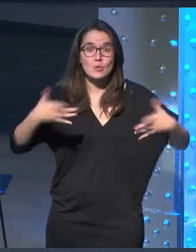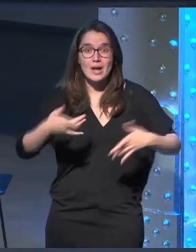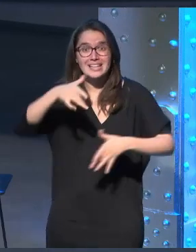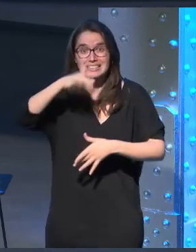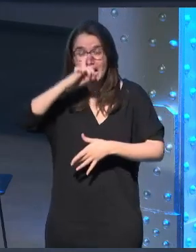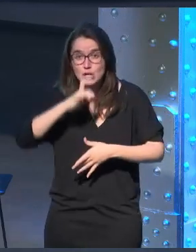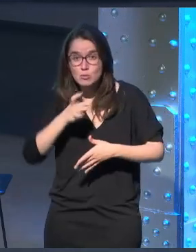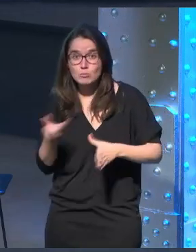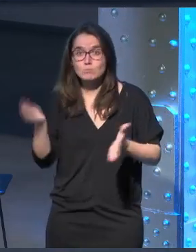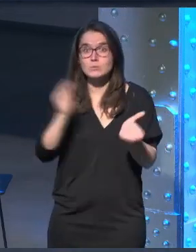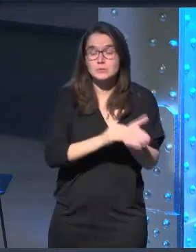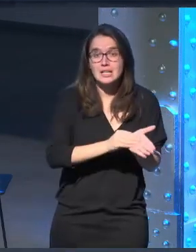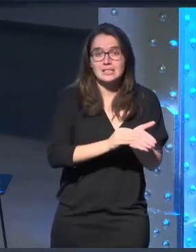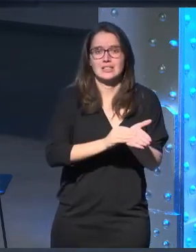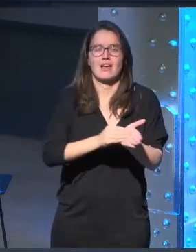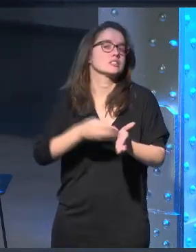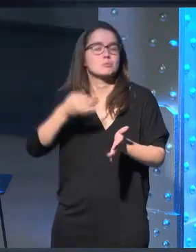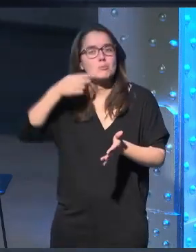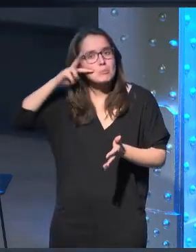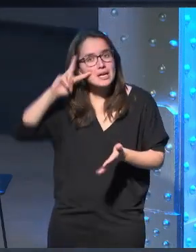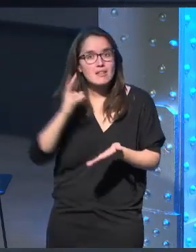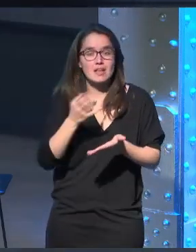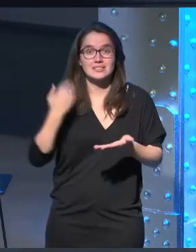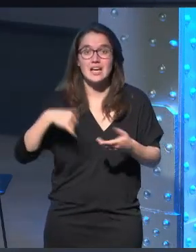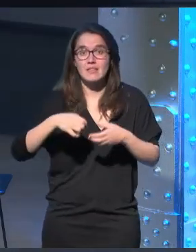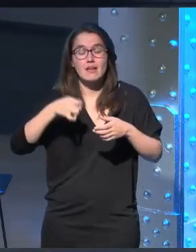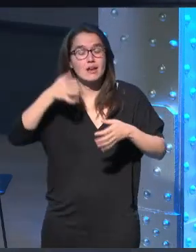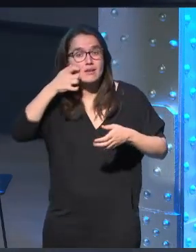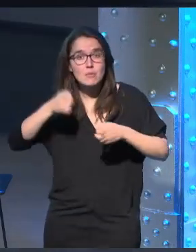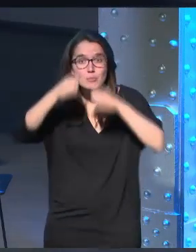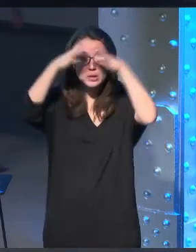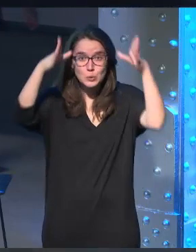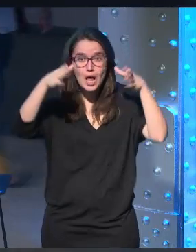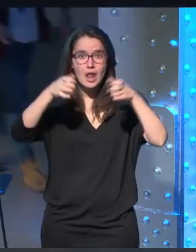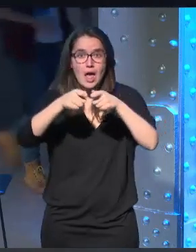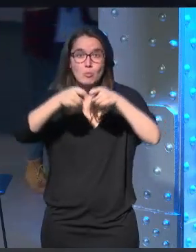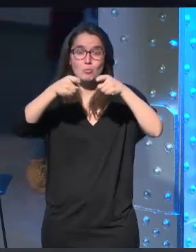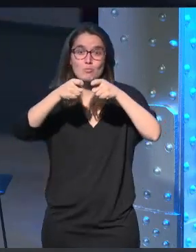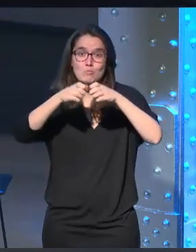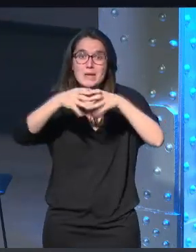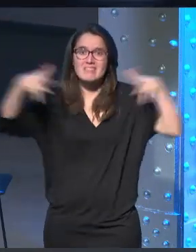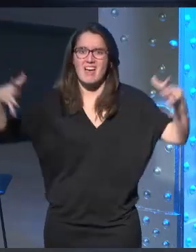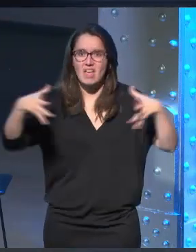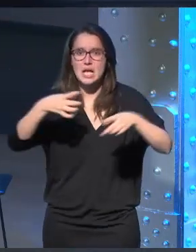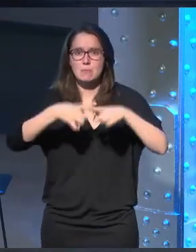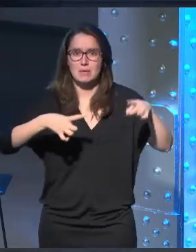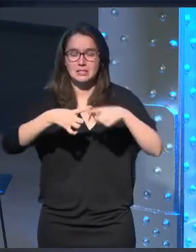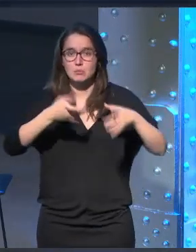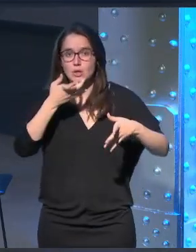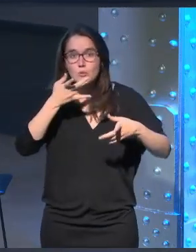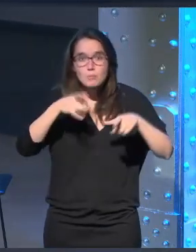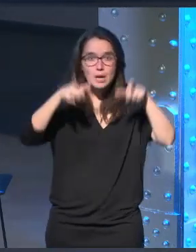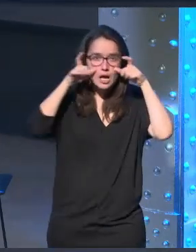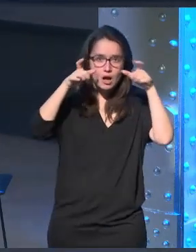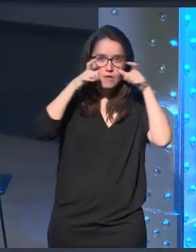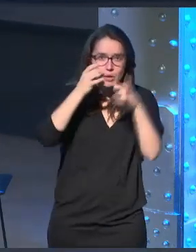experiencias que teníamos de realidad virtual realidad aumentada y realidad mixta para mucha gente por ejemplo que nunca ha probado una HoloLens pues